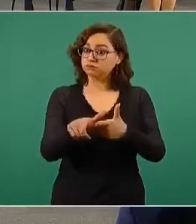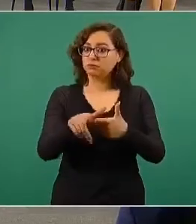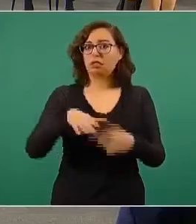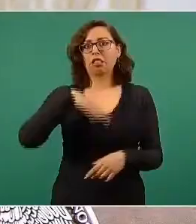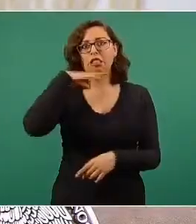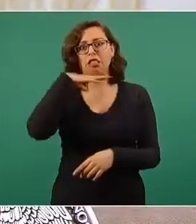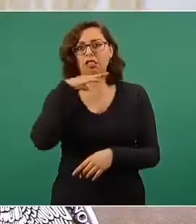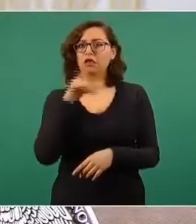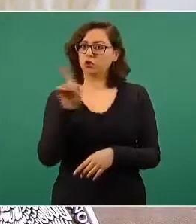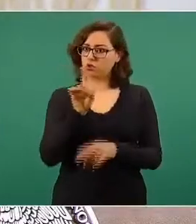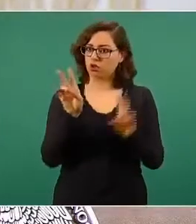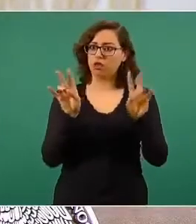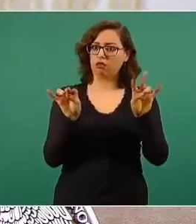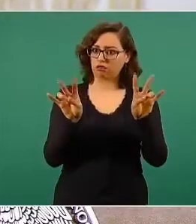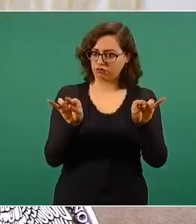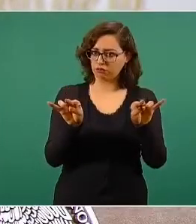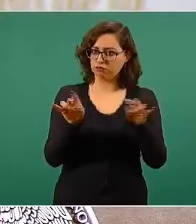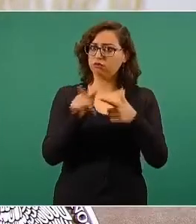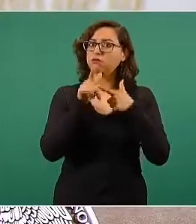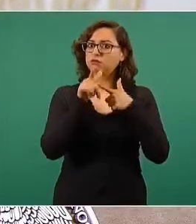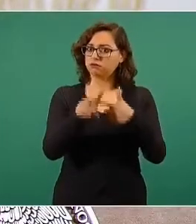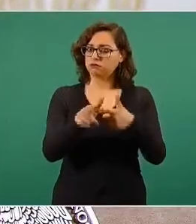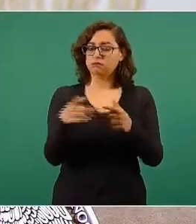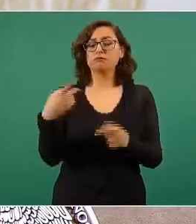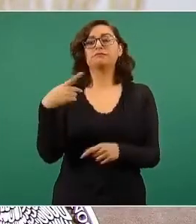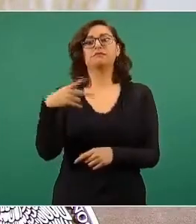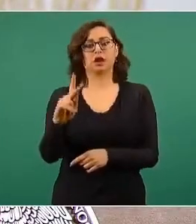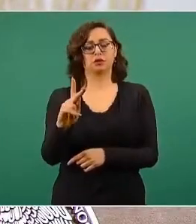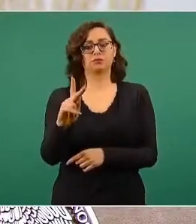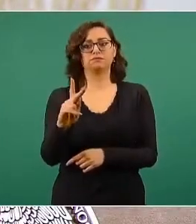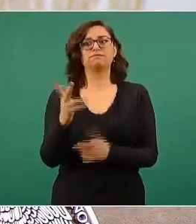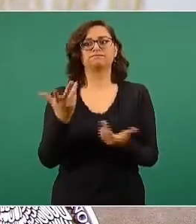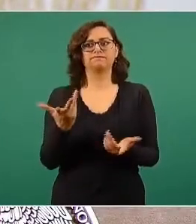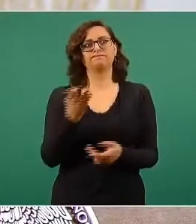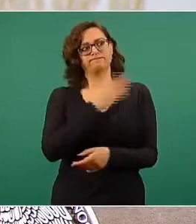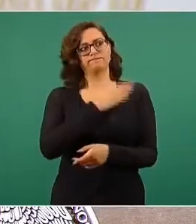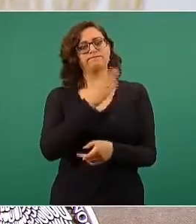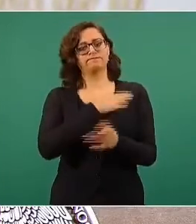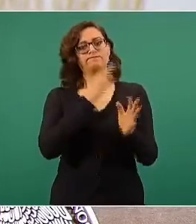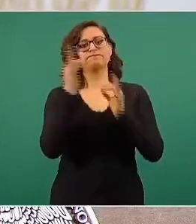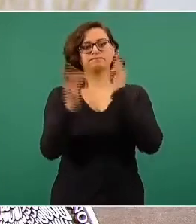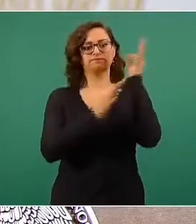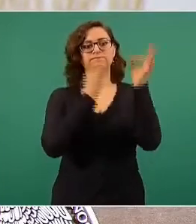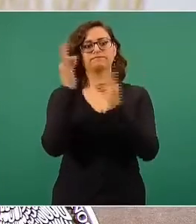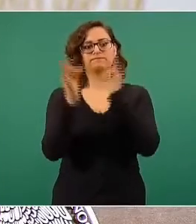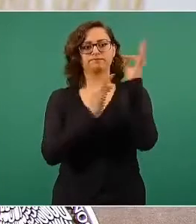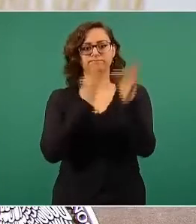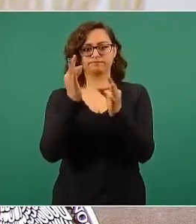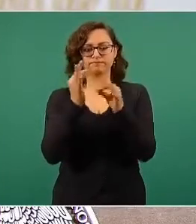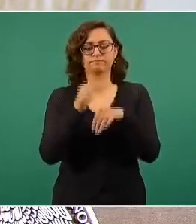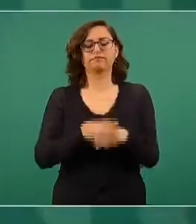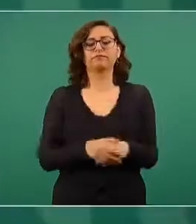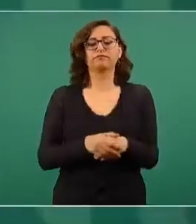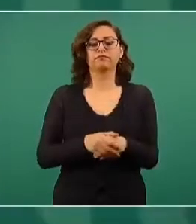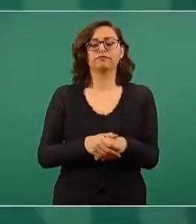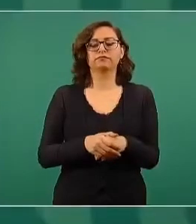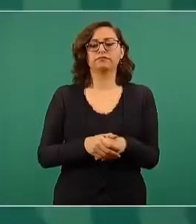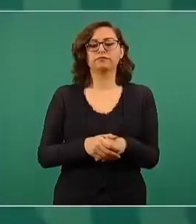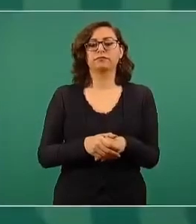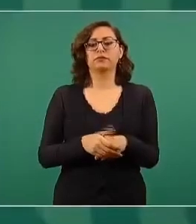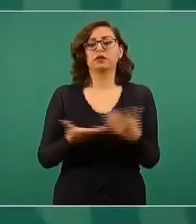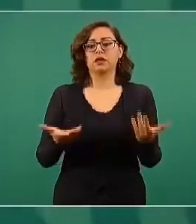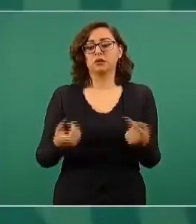También es importante que se haya iniciado la vacunación a los trabajadores de la educación.